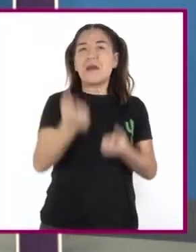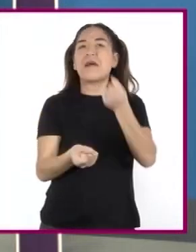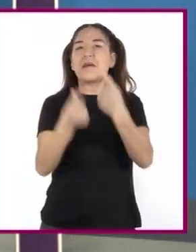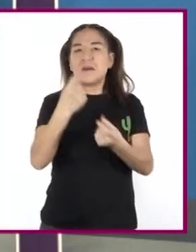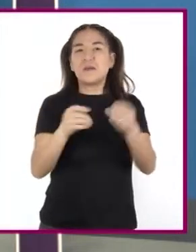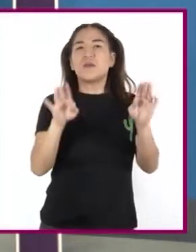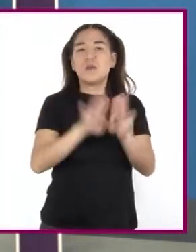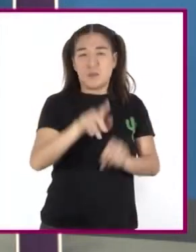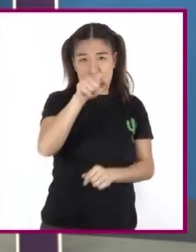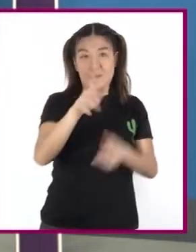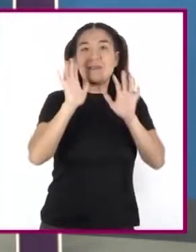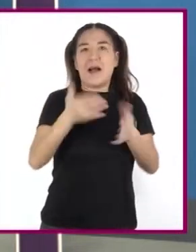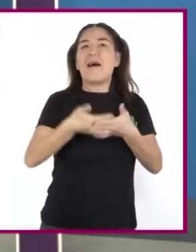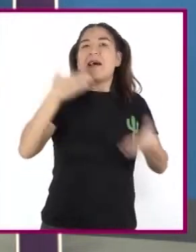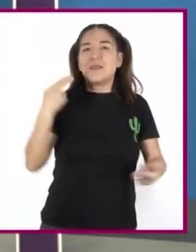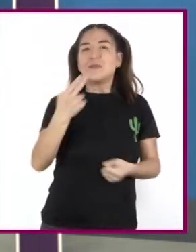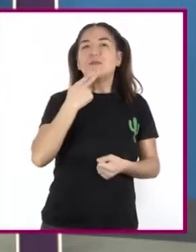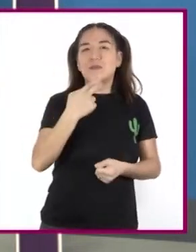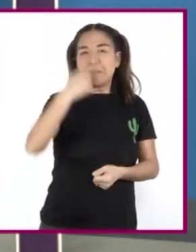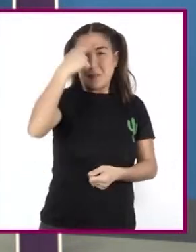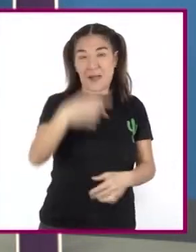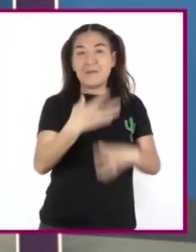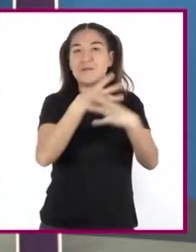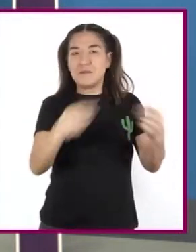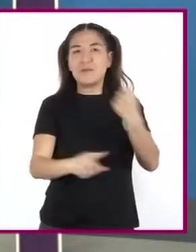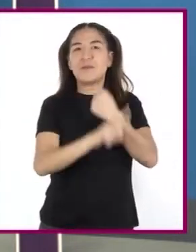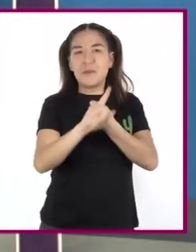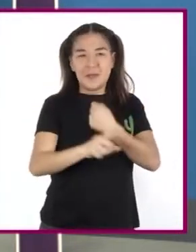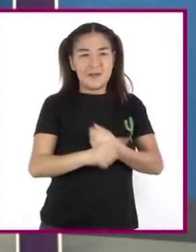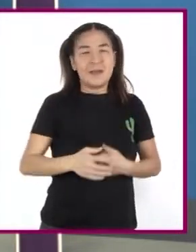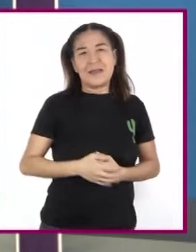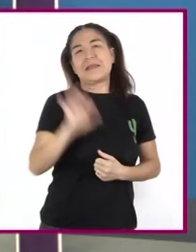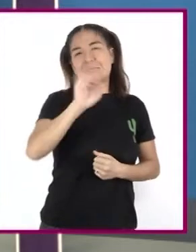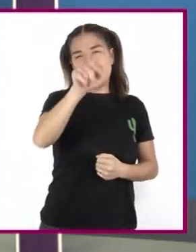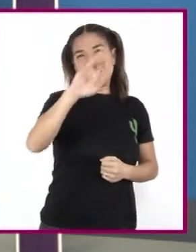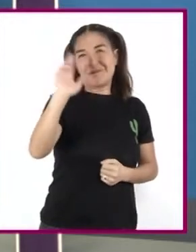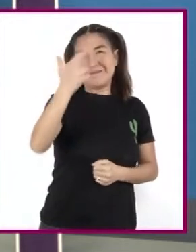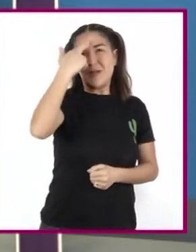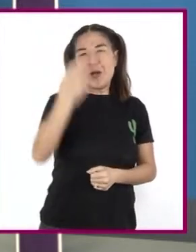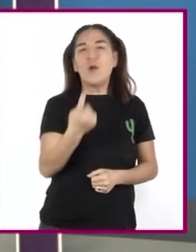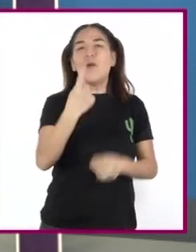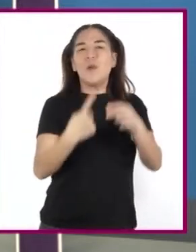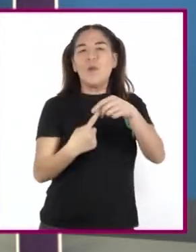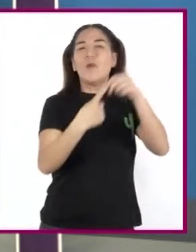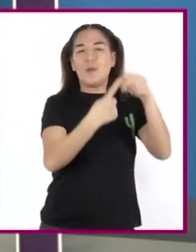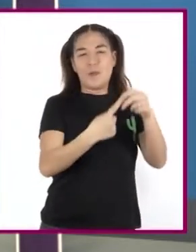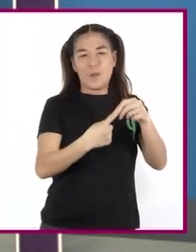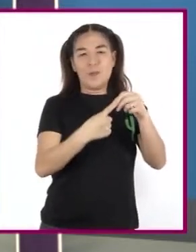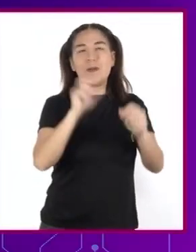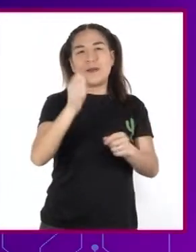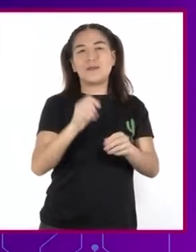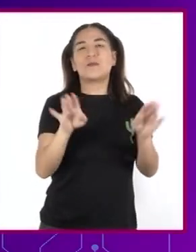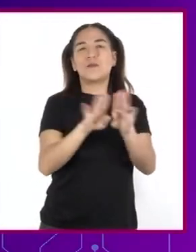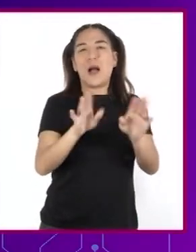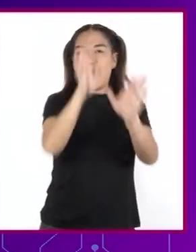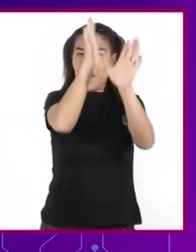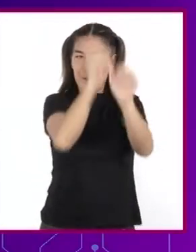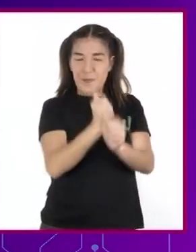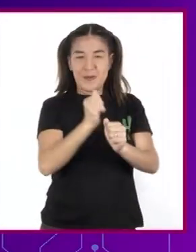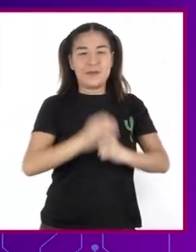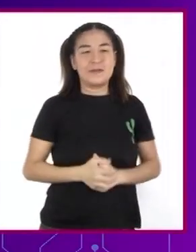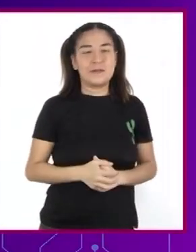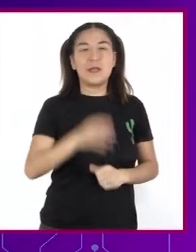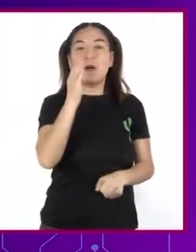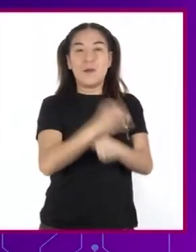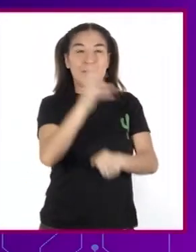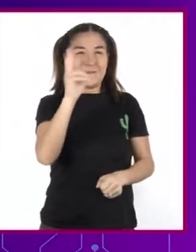¿Los han utilizado? Es probable Que hayan recordado Uno La negociación Observen